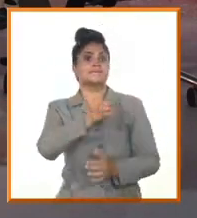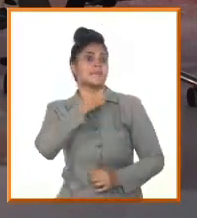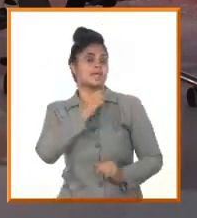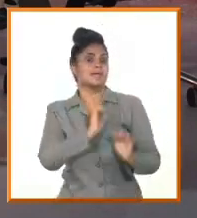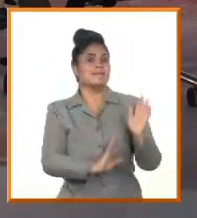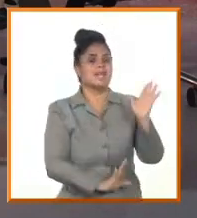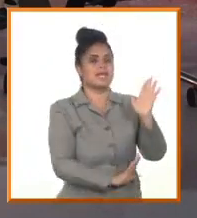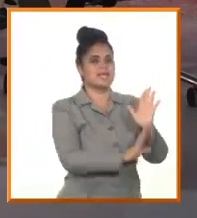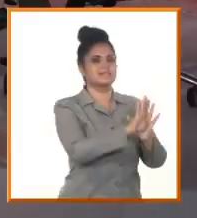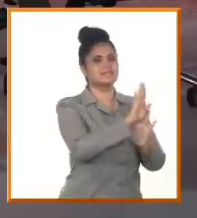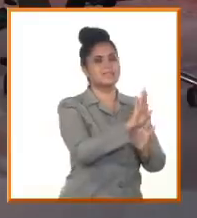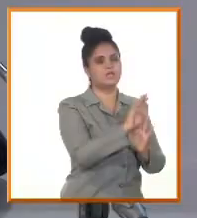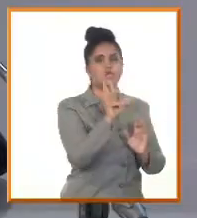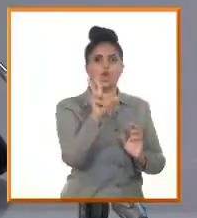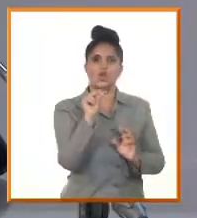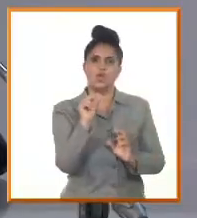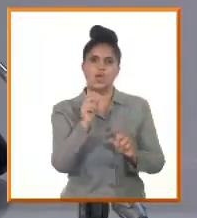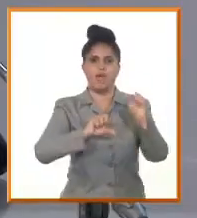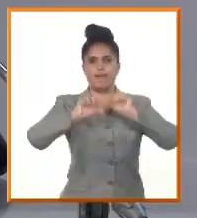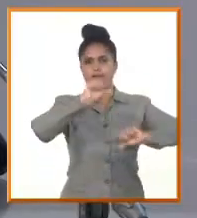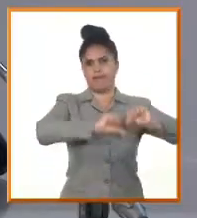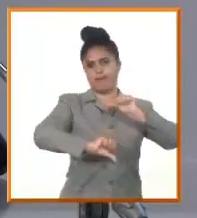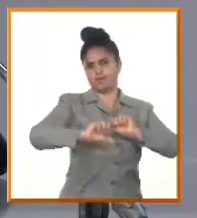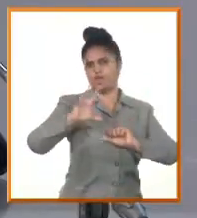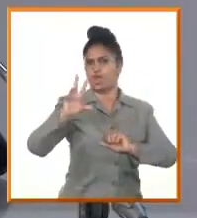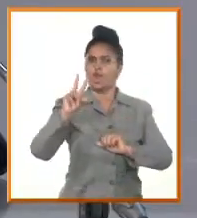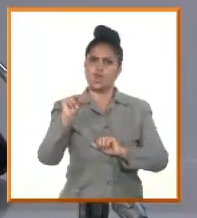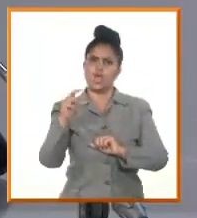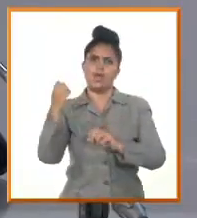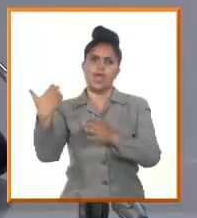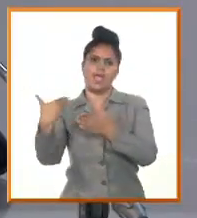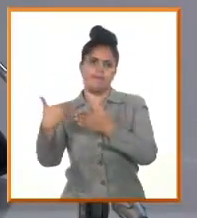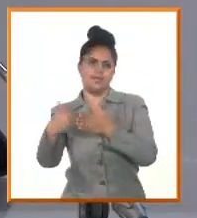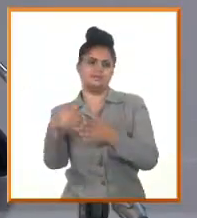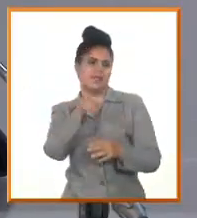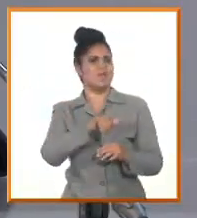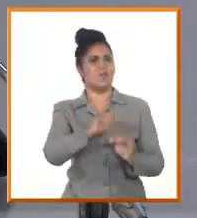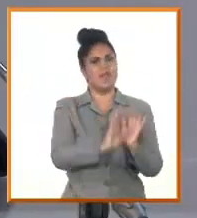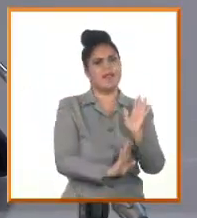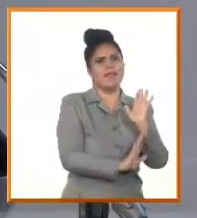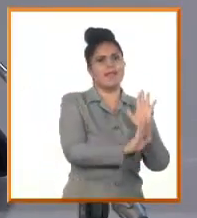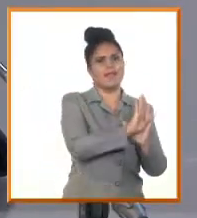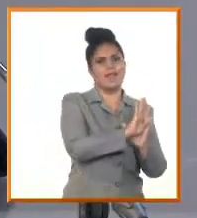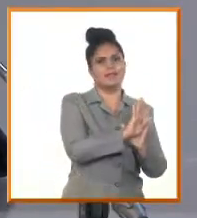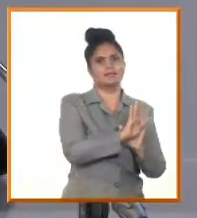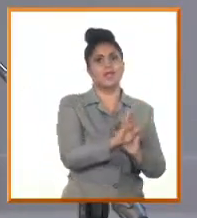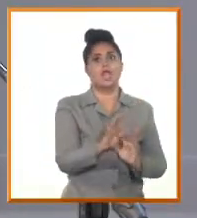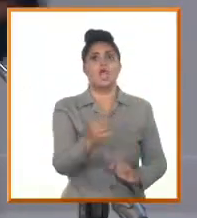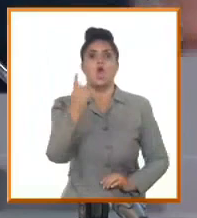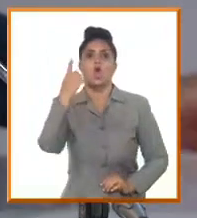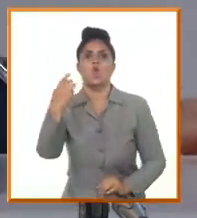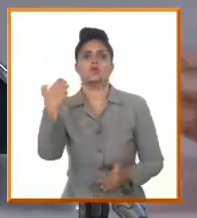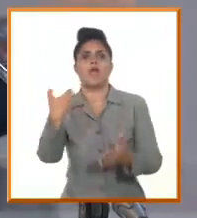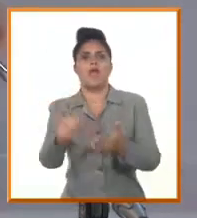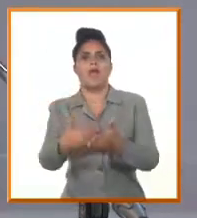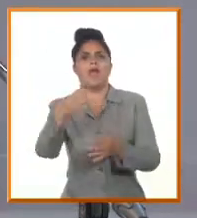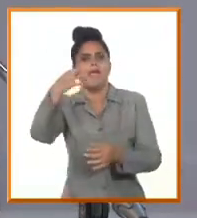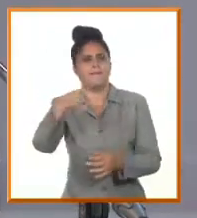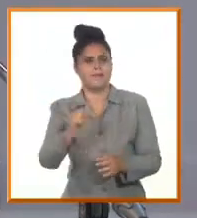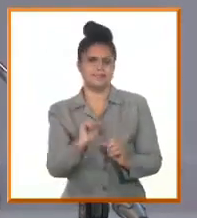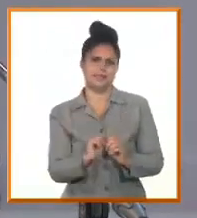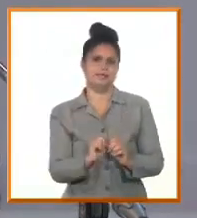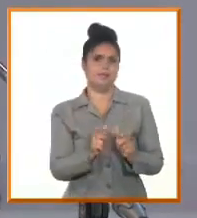Pero no solo es que tenemos que crecer en nuevas empresas, es que tenemos que crecer en un tipo determinado de empresa. Podemos crecer en todas,